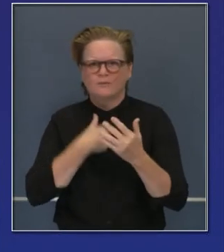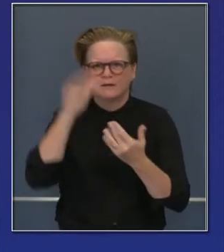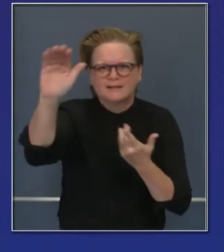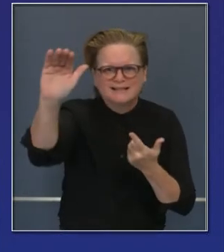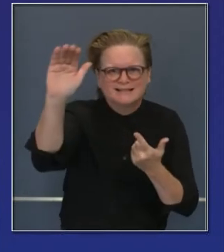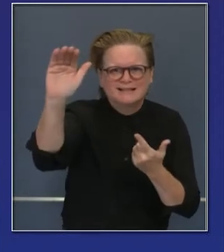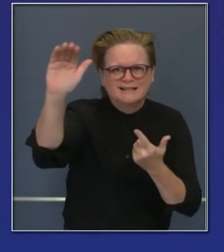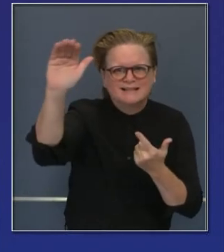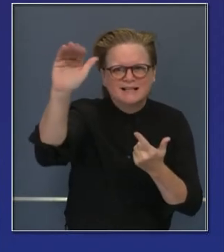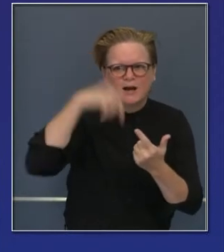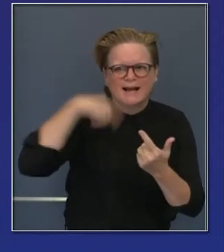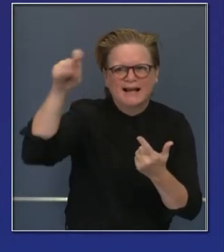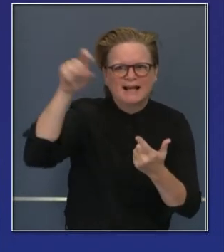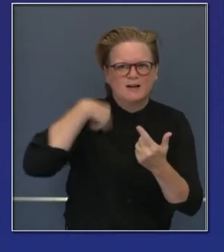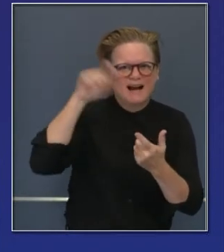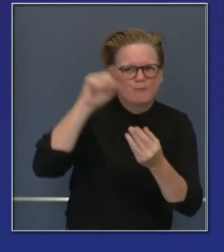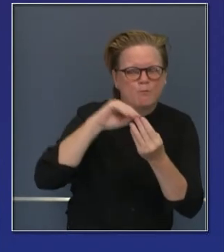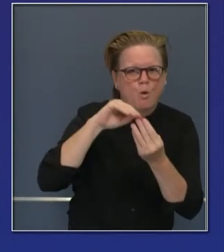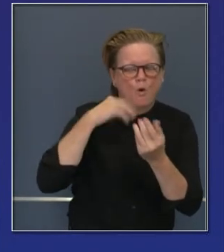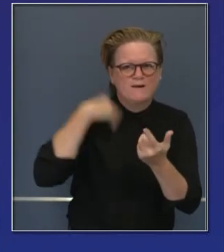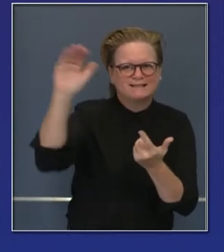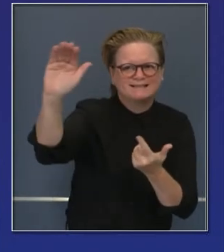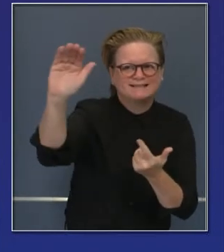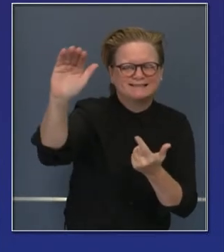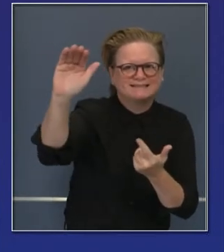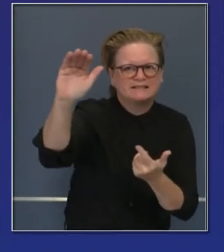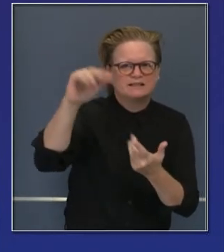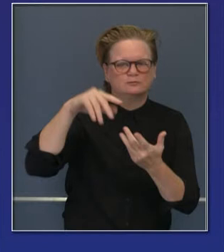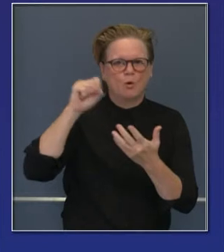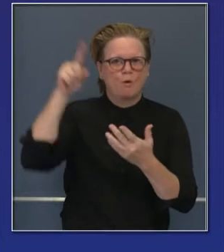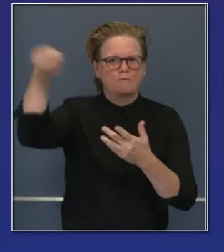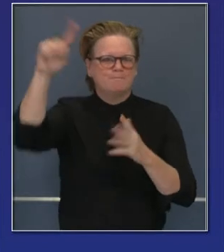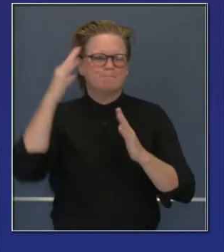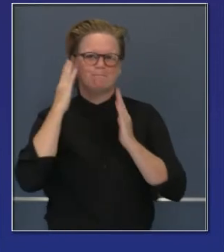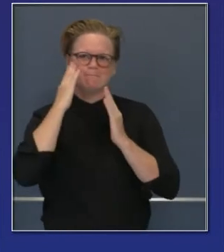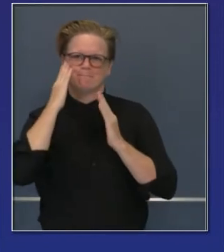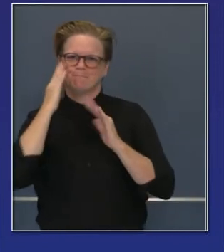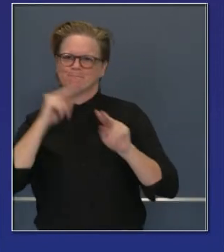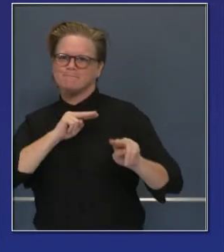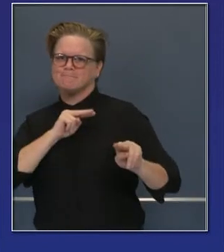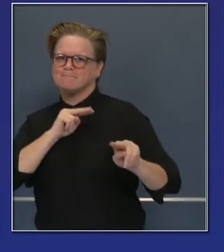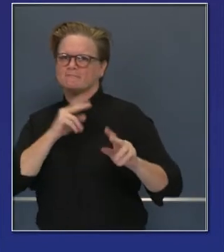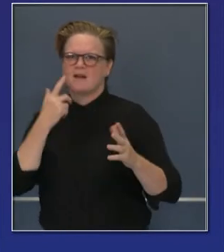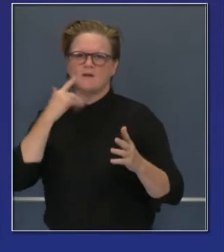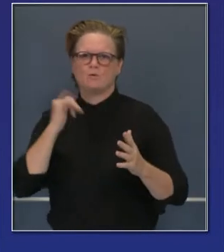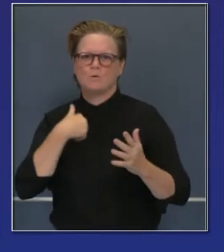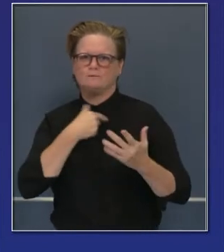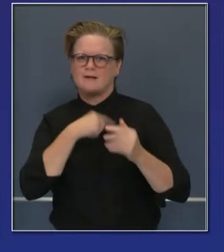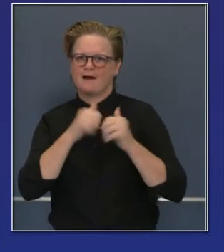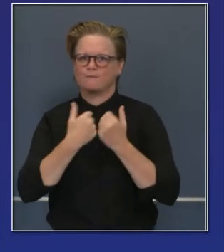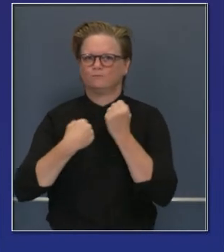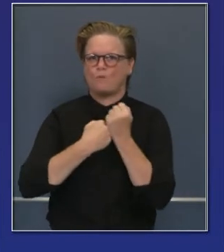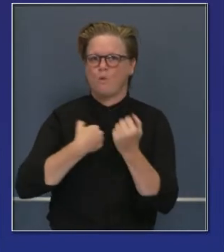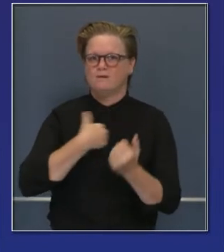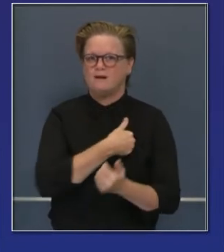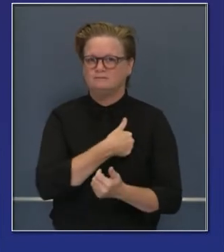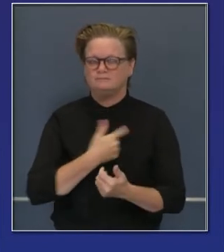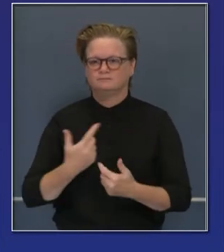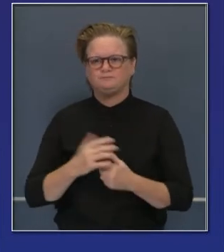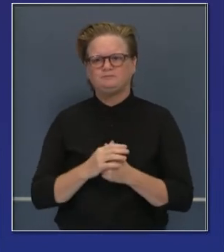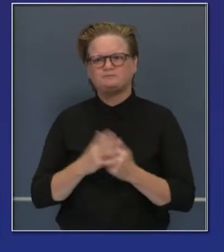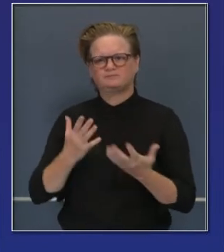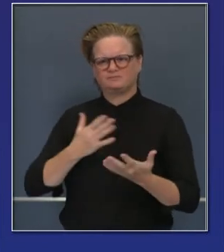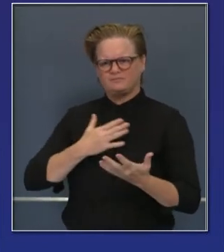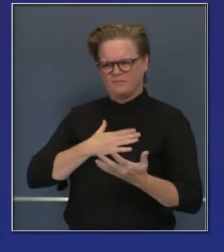Esto es lo que recibimos del gobierno federal y necesitaremos más del gobierno federal todavía. El Estado sigue trabajando